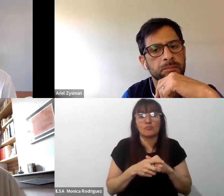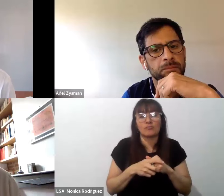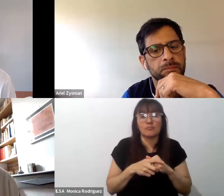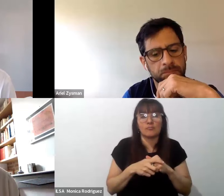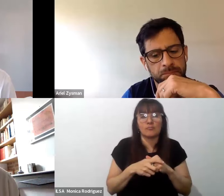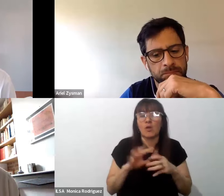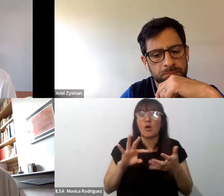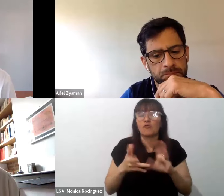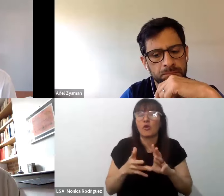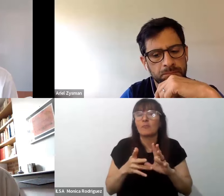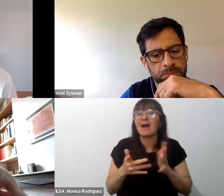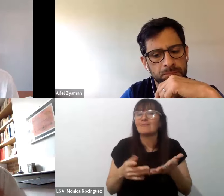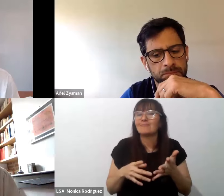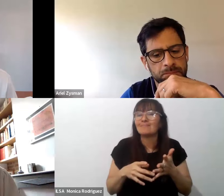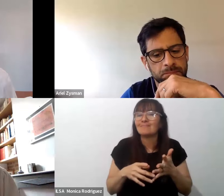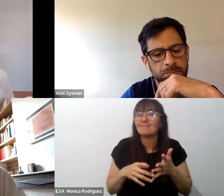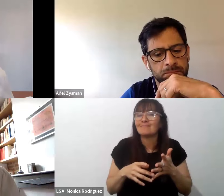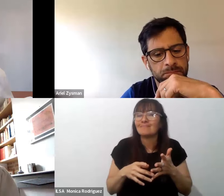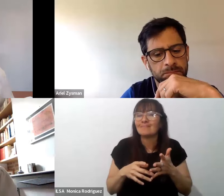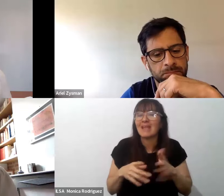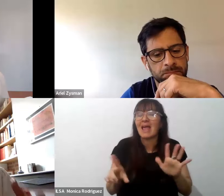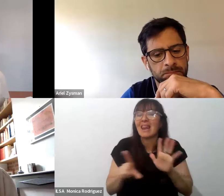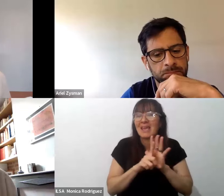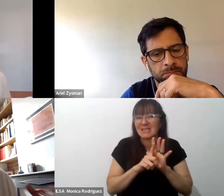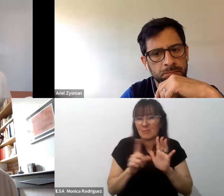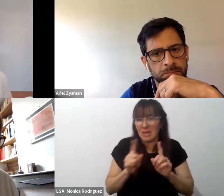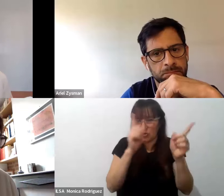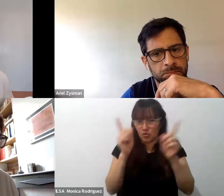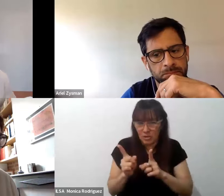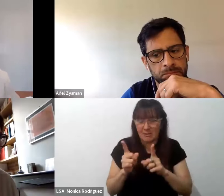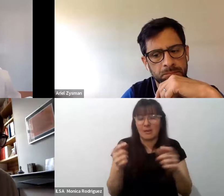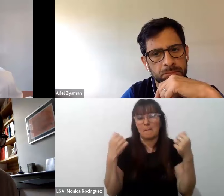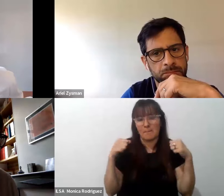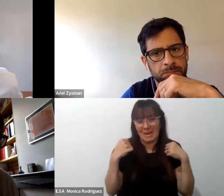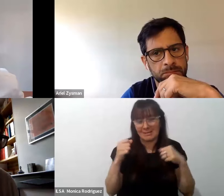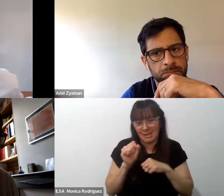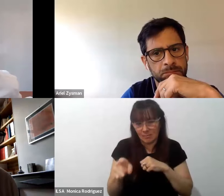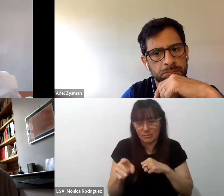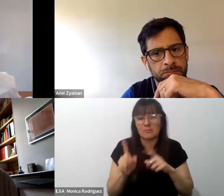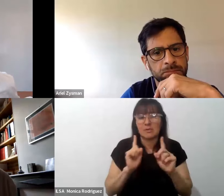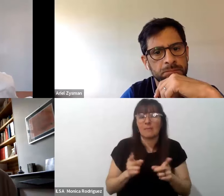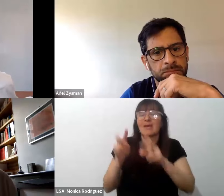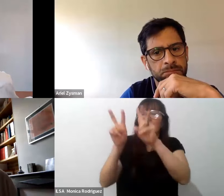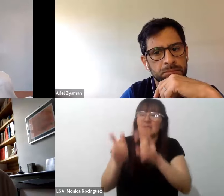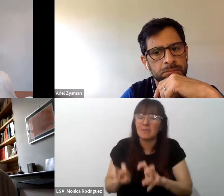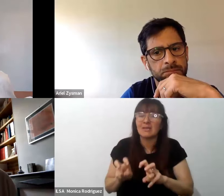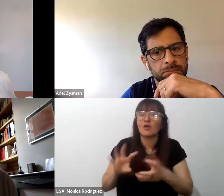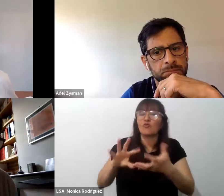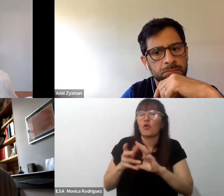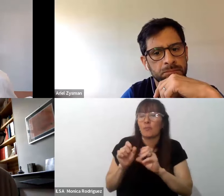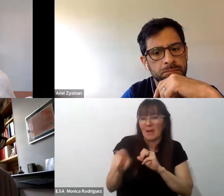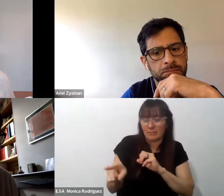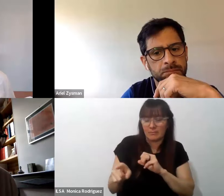legitimidad al docente y su práctica y al investigador y su metodología para